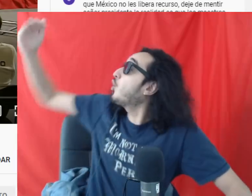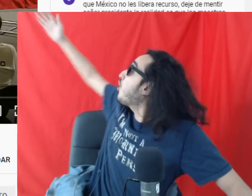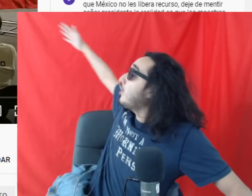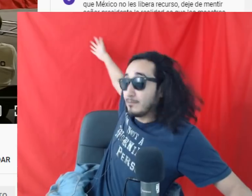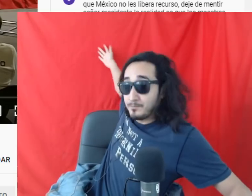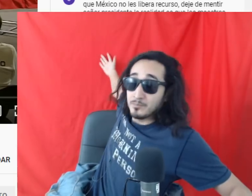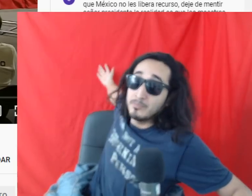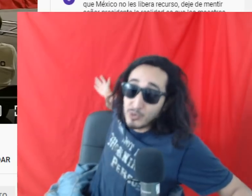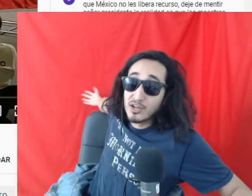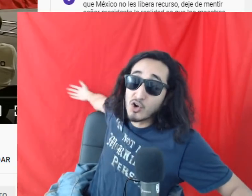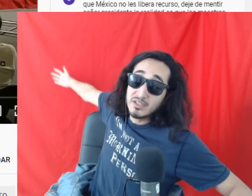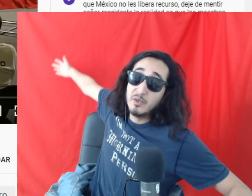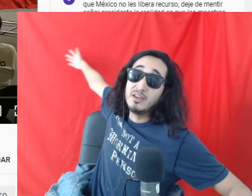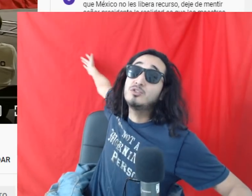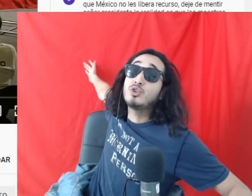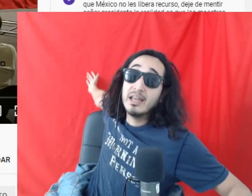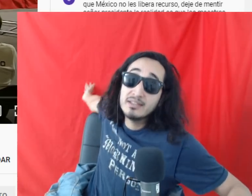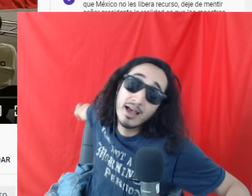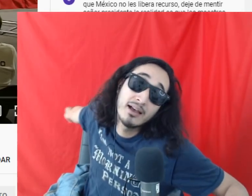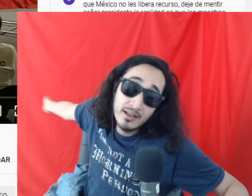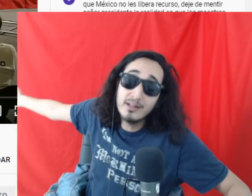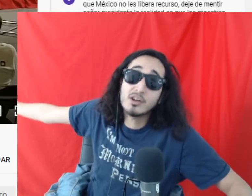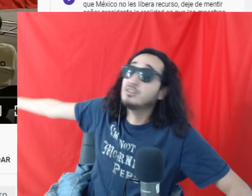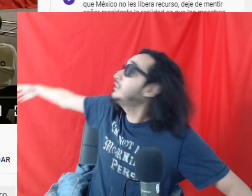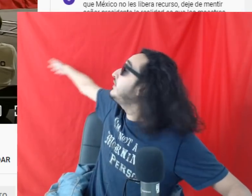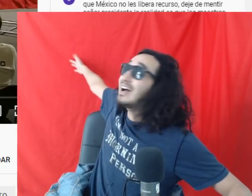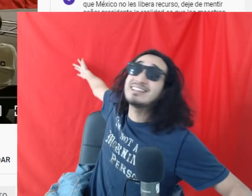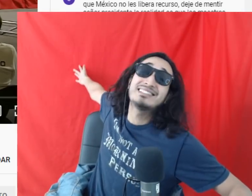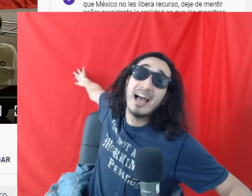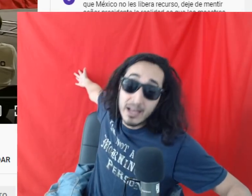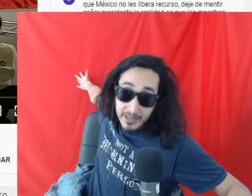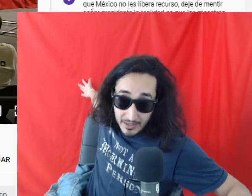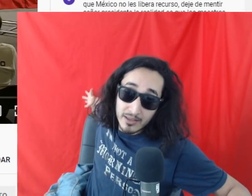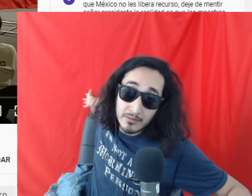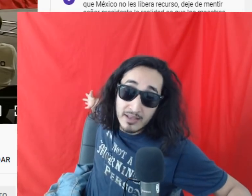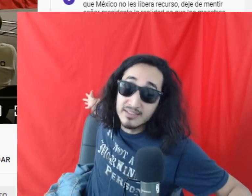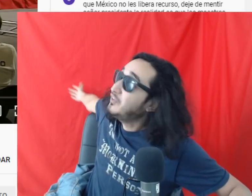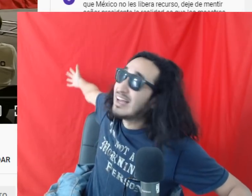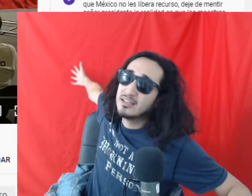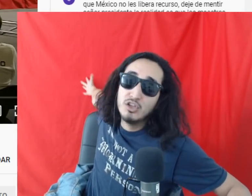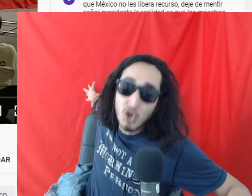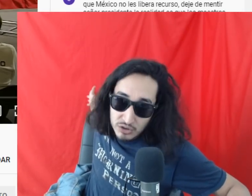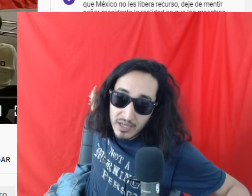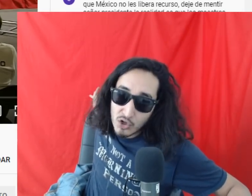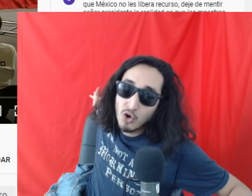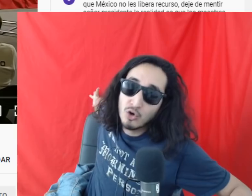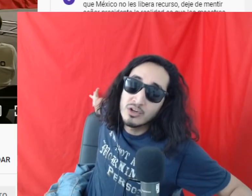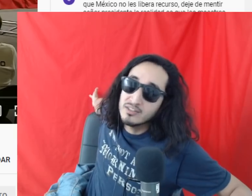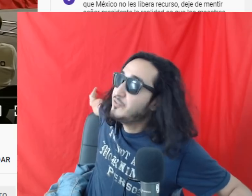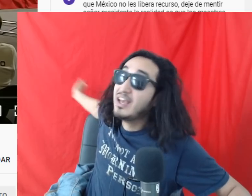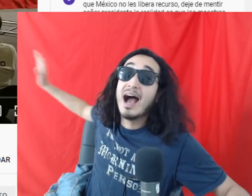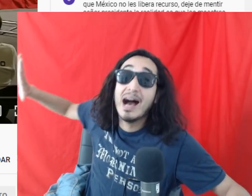más el rojo, porque el rojo significa insurgencia. El rojo significa sangre. Significa acción, el